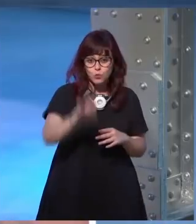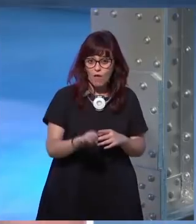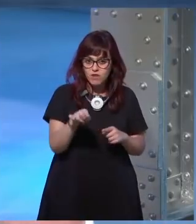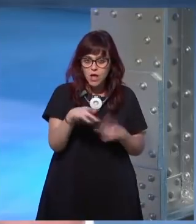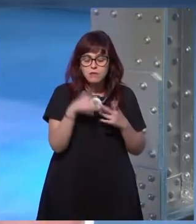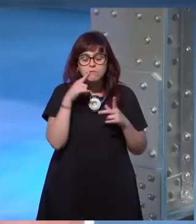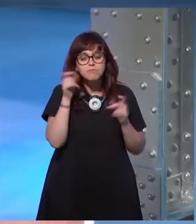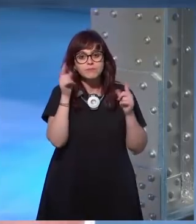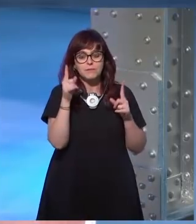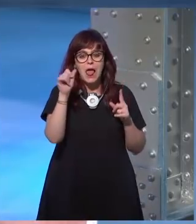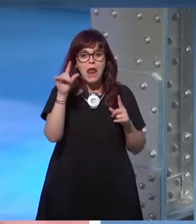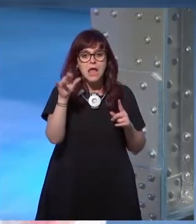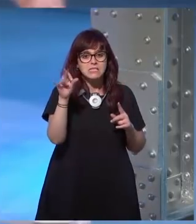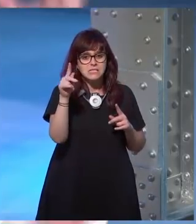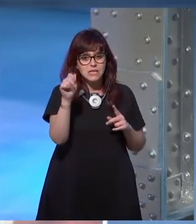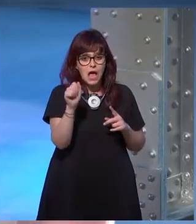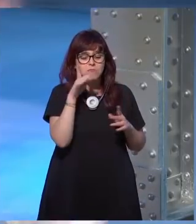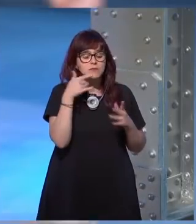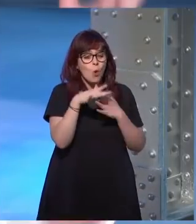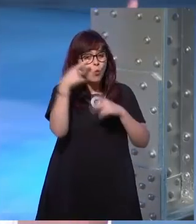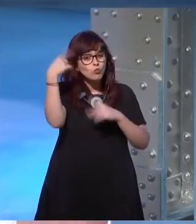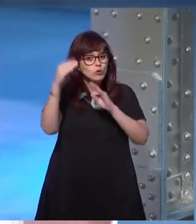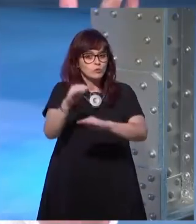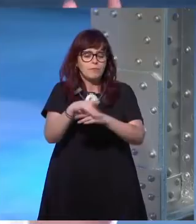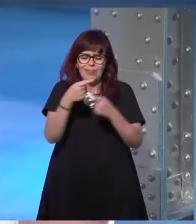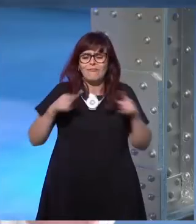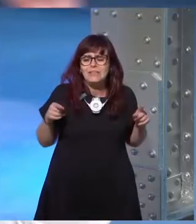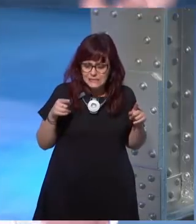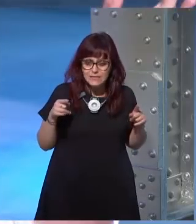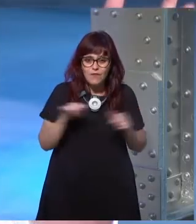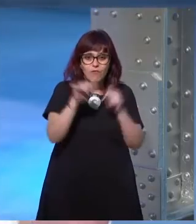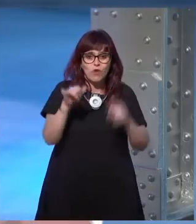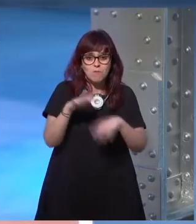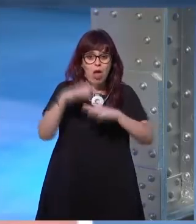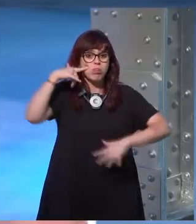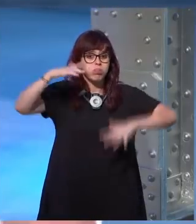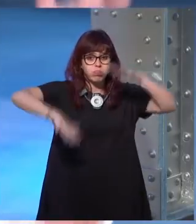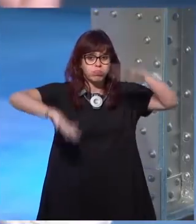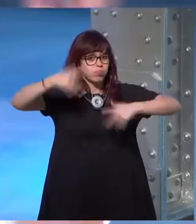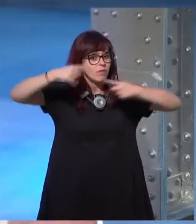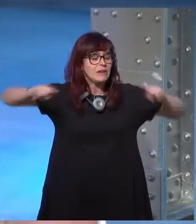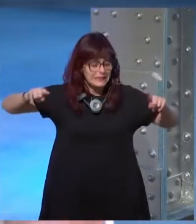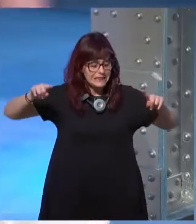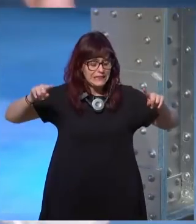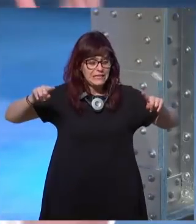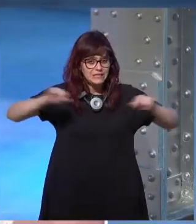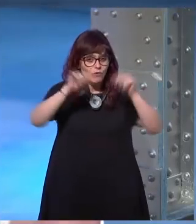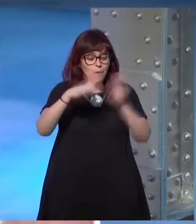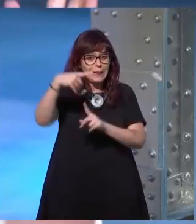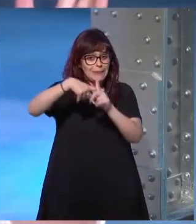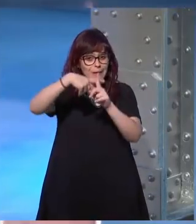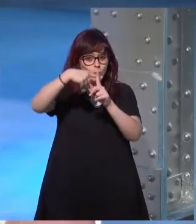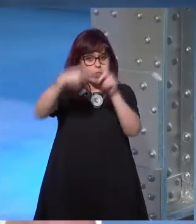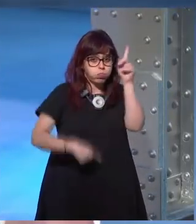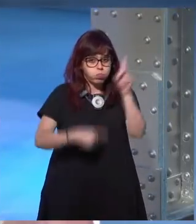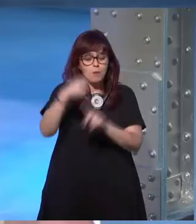y eso es que me pasó también en Alaska la diferencia cultural en Alaska claro viene marcada por las grandes diferencias de temperatura